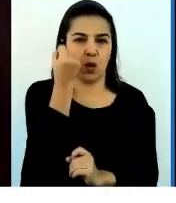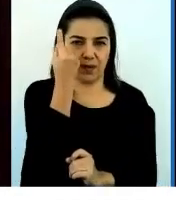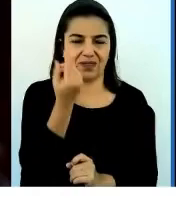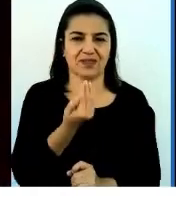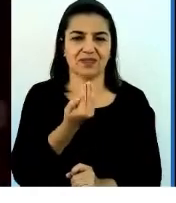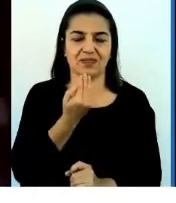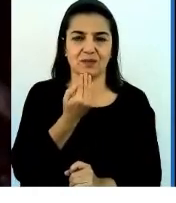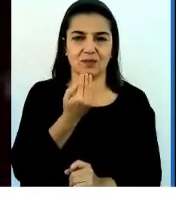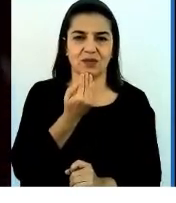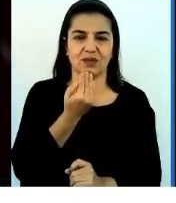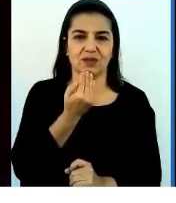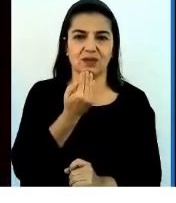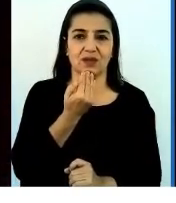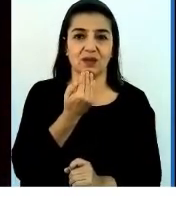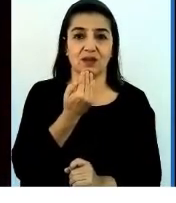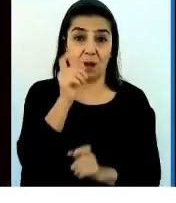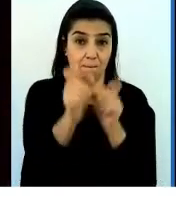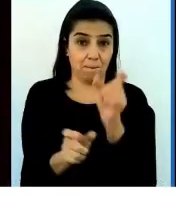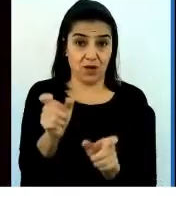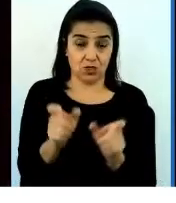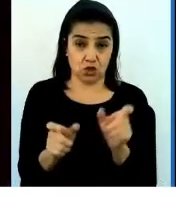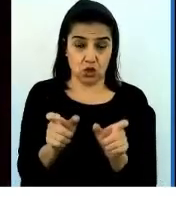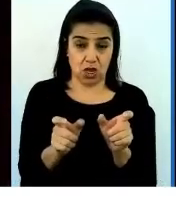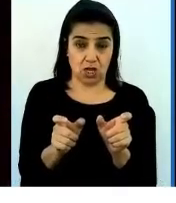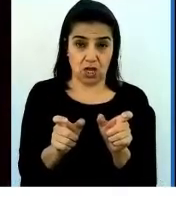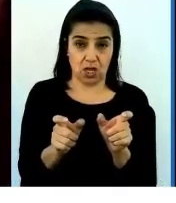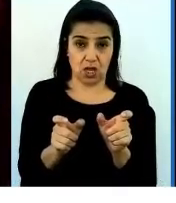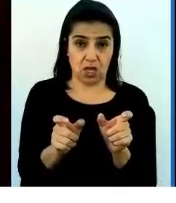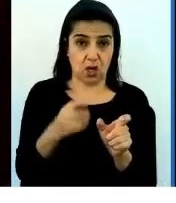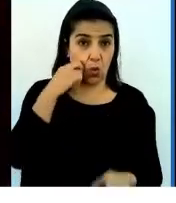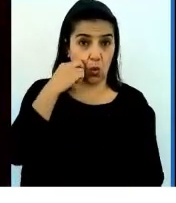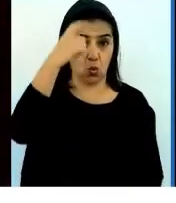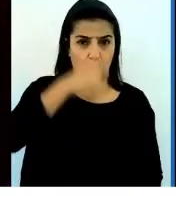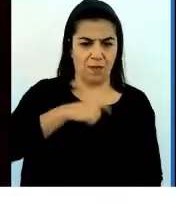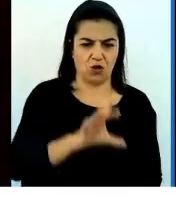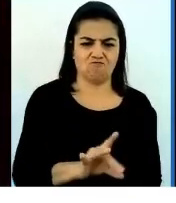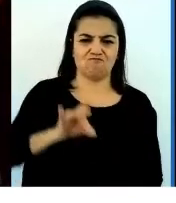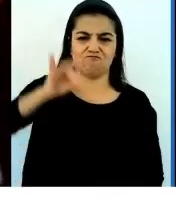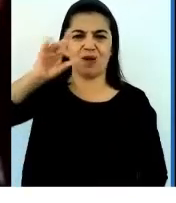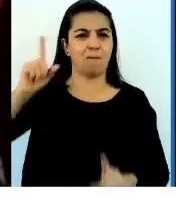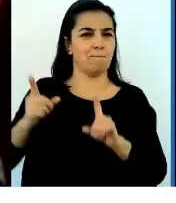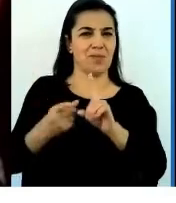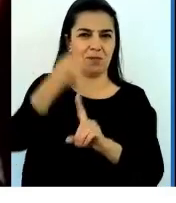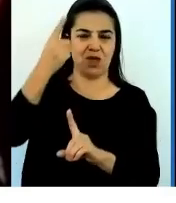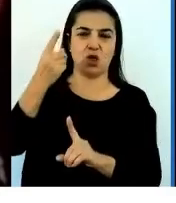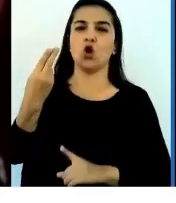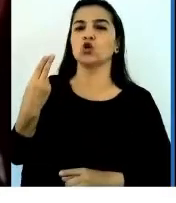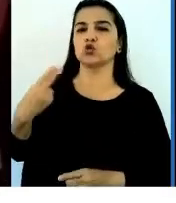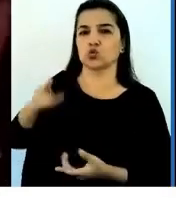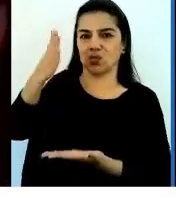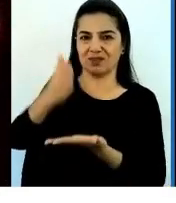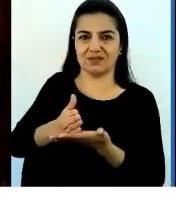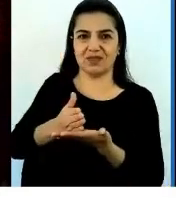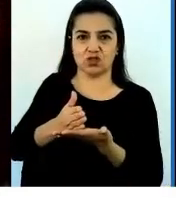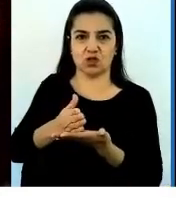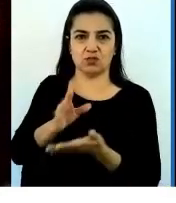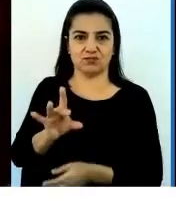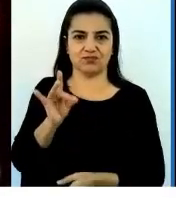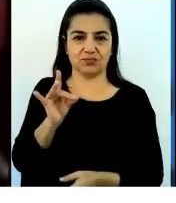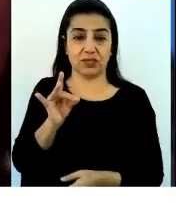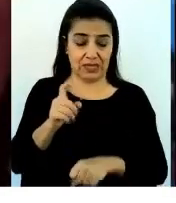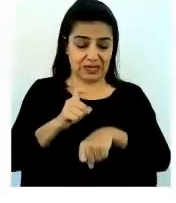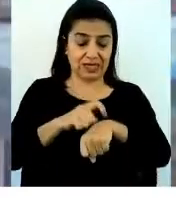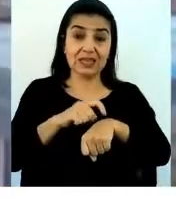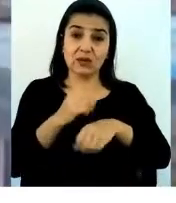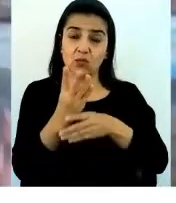poner el humano número uno en su decisión. Sí, se nos está acabando el